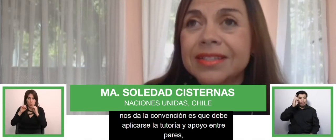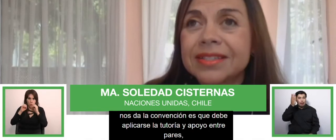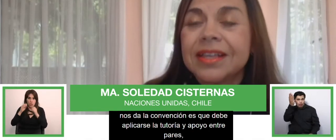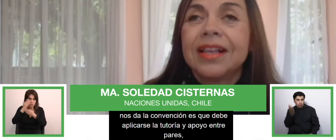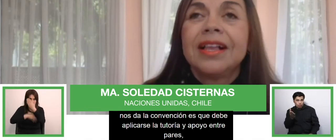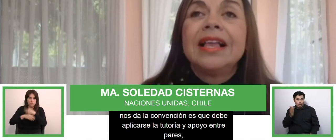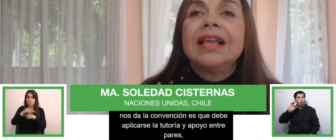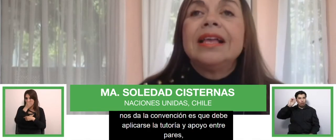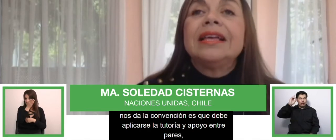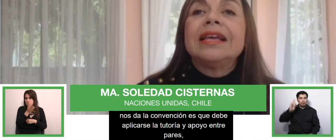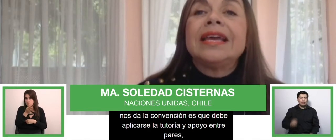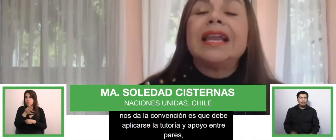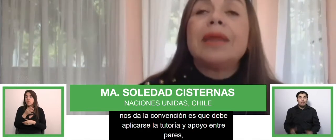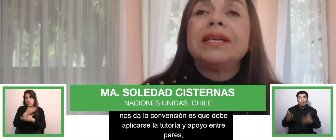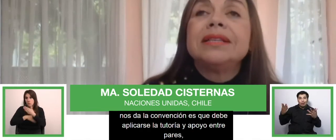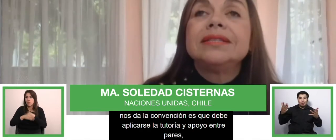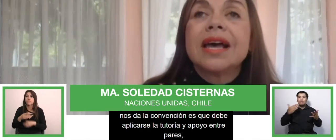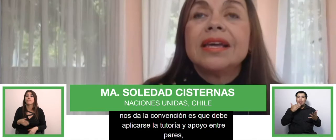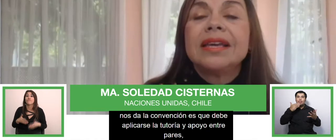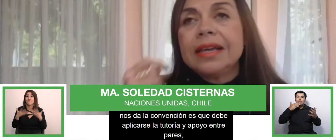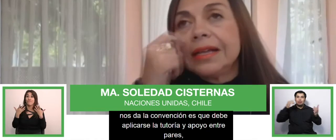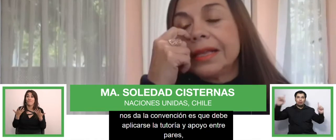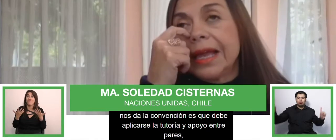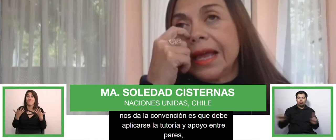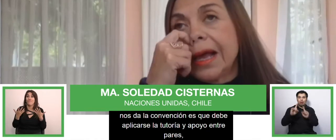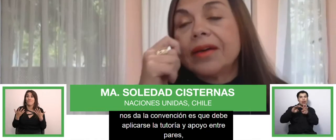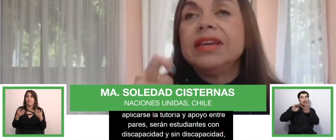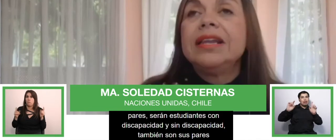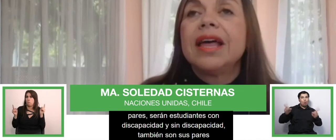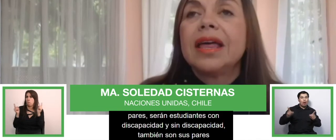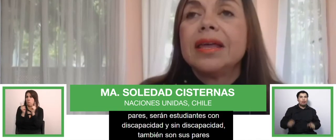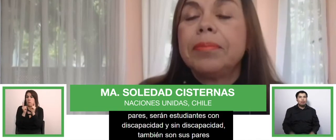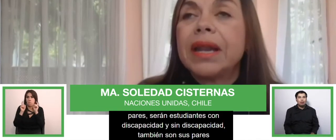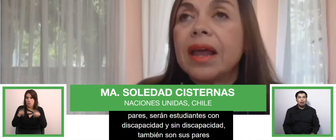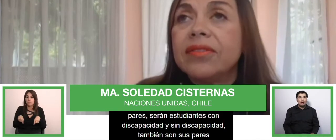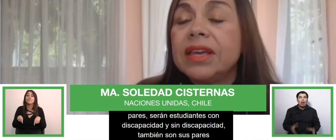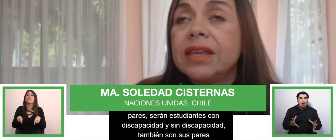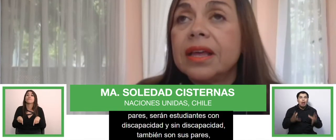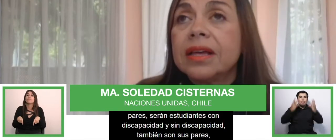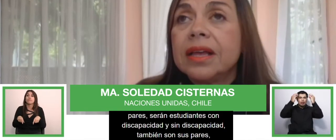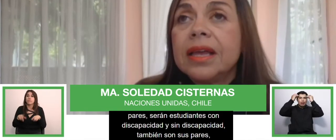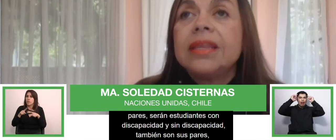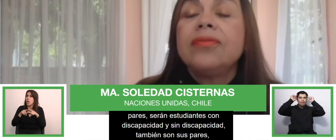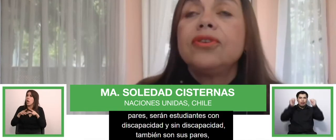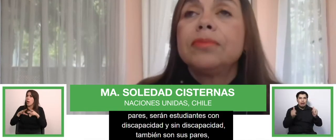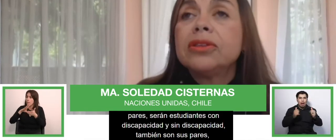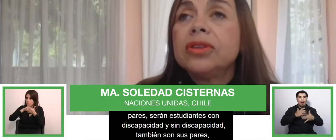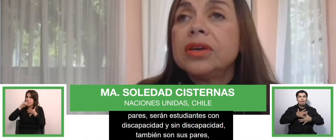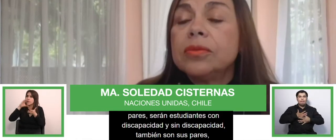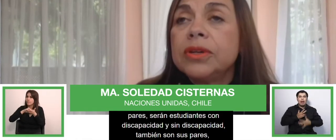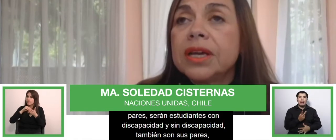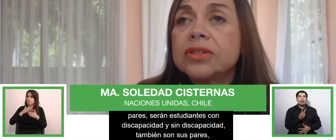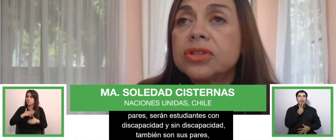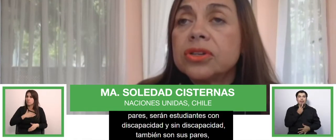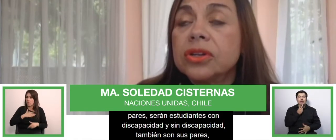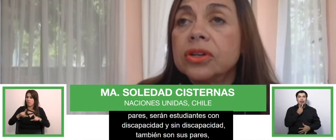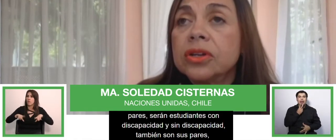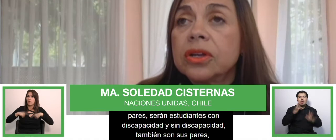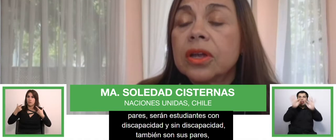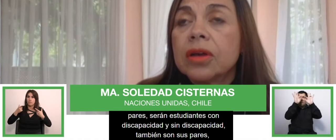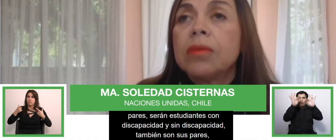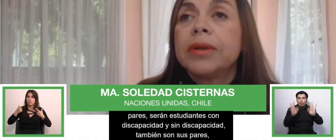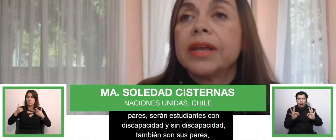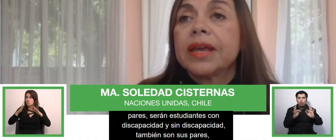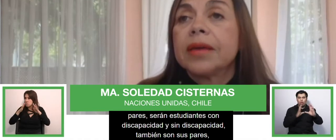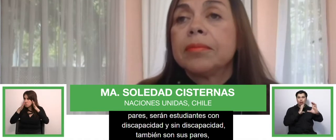pares. El aprendizaje de habilidades para la vida y de formatos de comunicación,